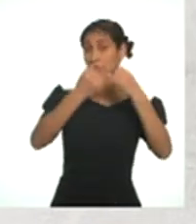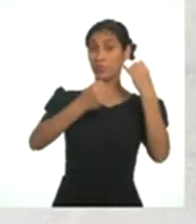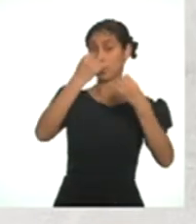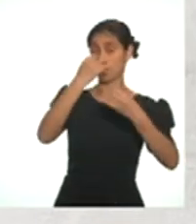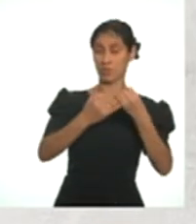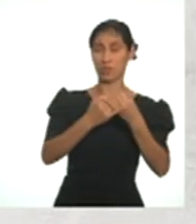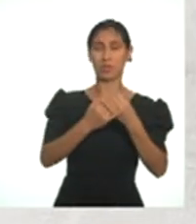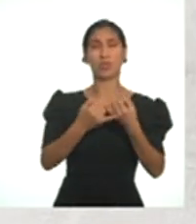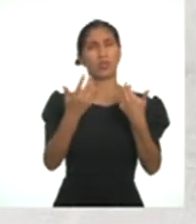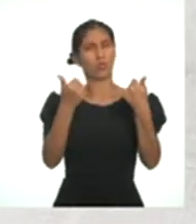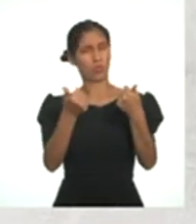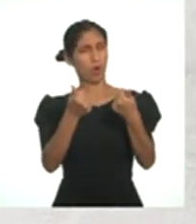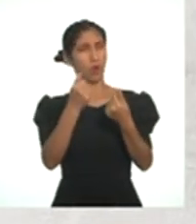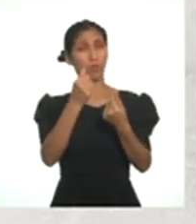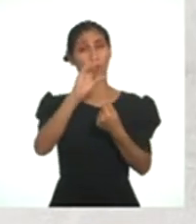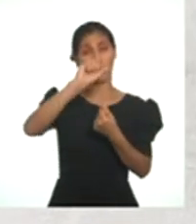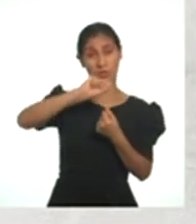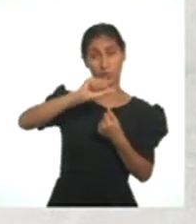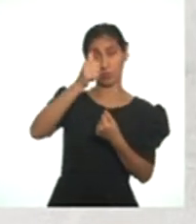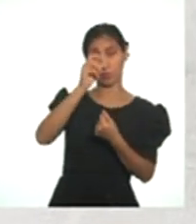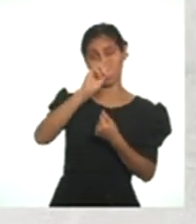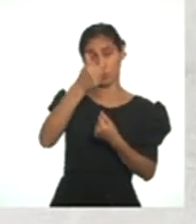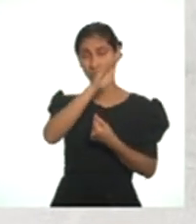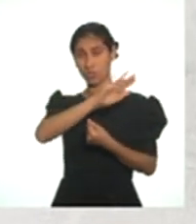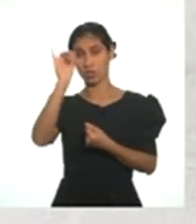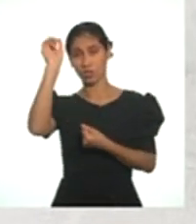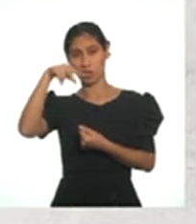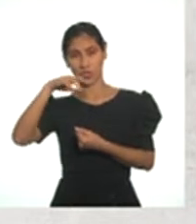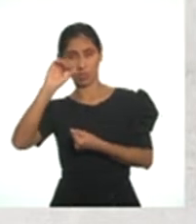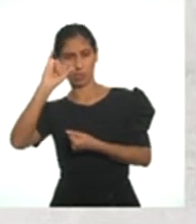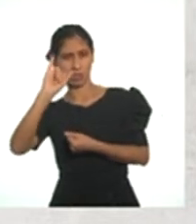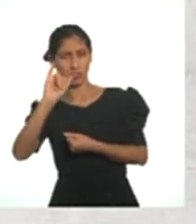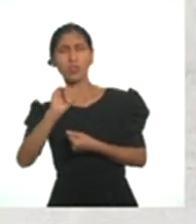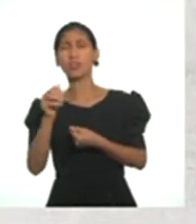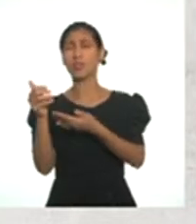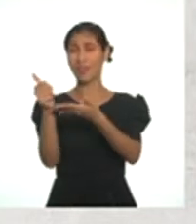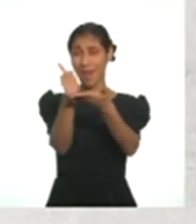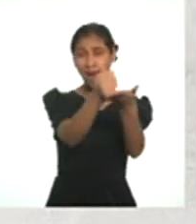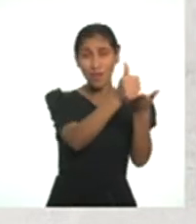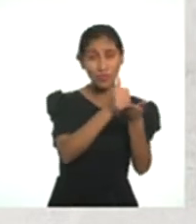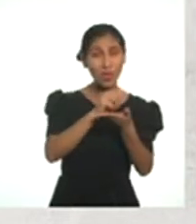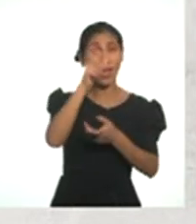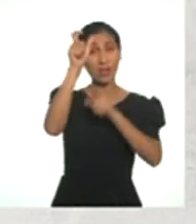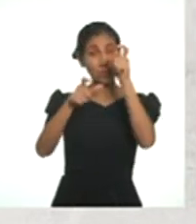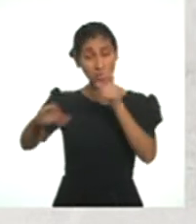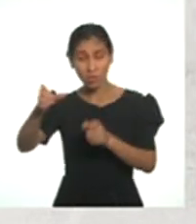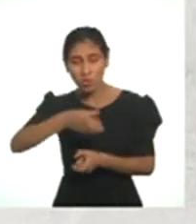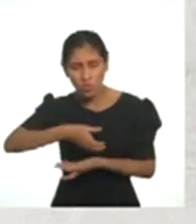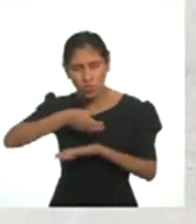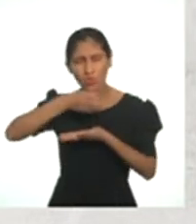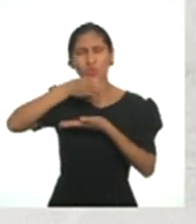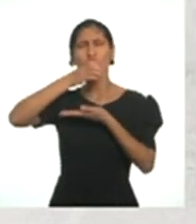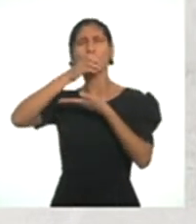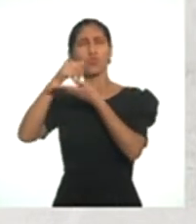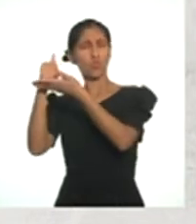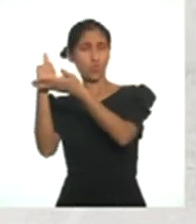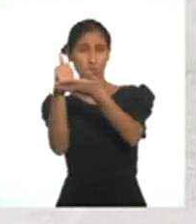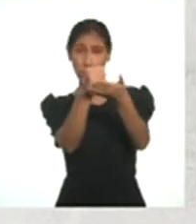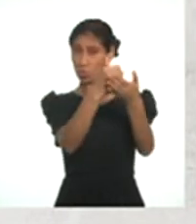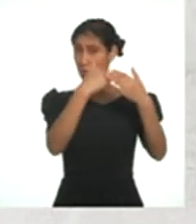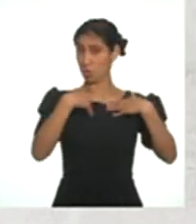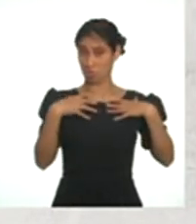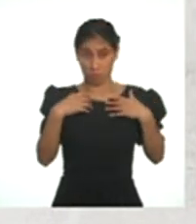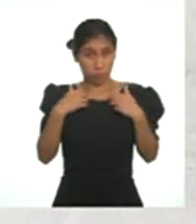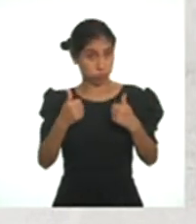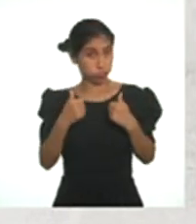Finalmente, es un ingrediente ideal para la dieta de las personas, a quienes también les brinda proteínas y aminoácidos esenciales para mantener